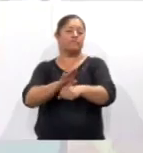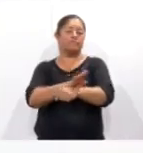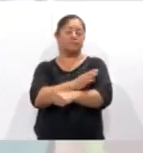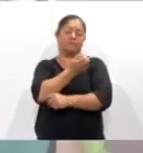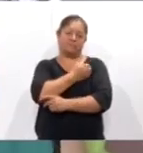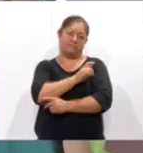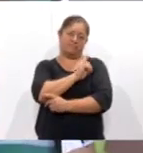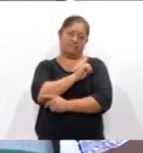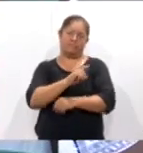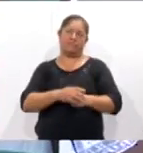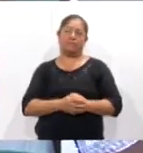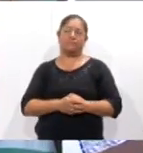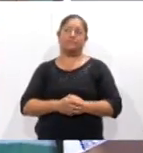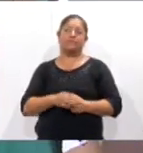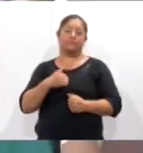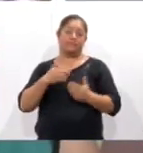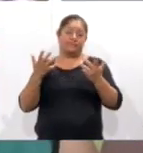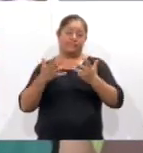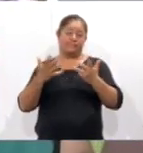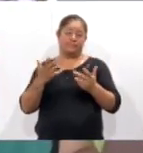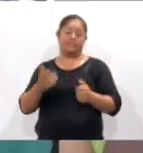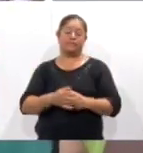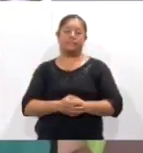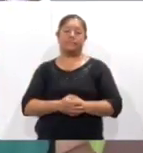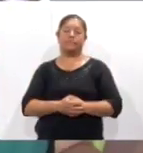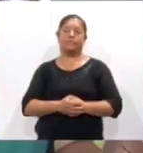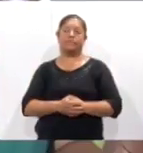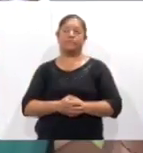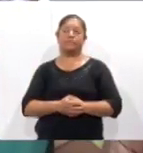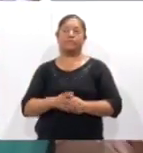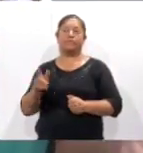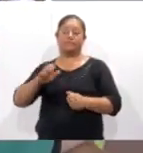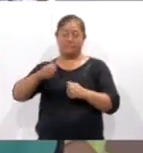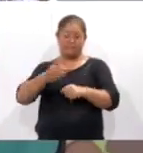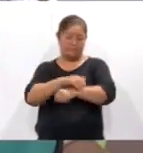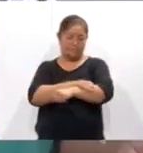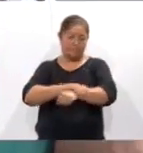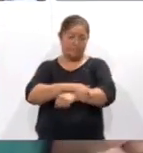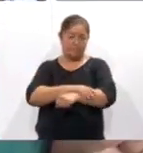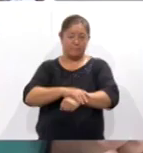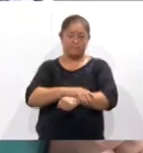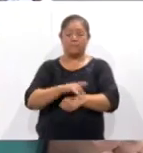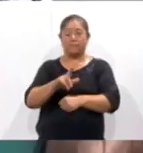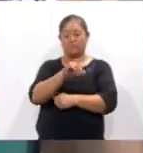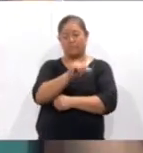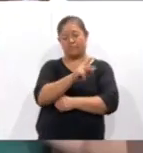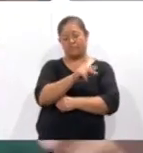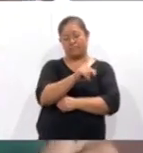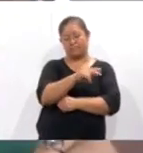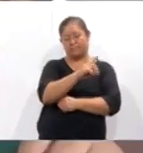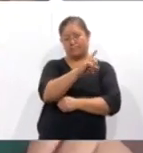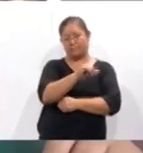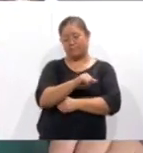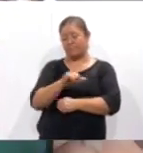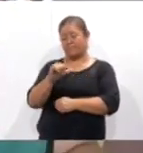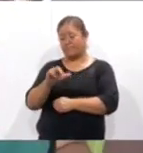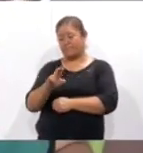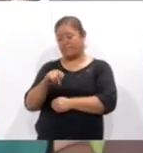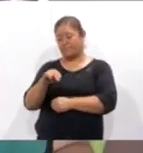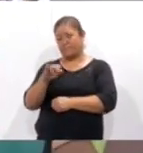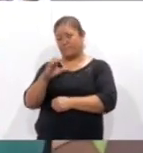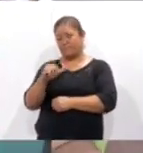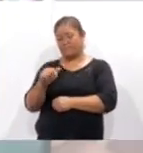la salud. Vamos a hacer pomadas de lavanda, me parece, árnica, alguien por ahí trajo